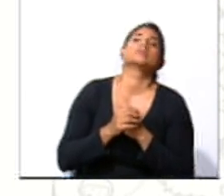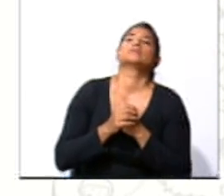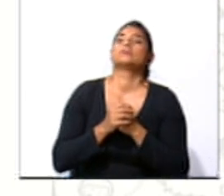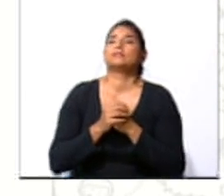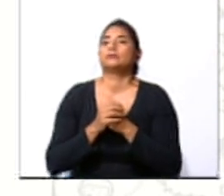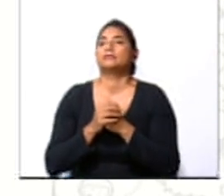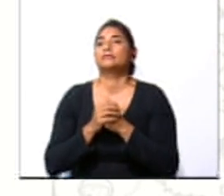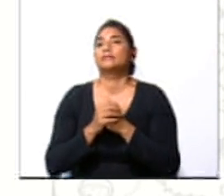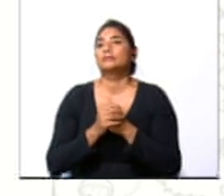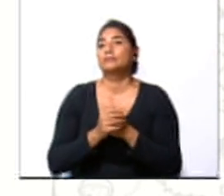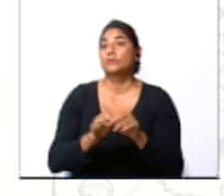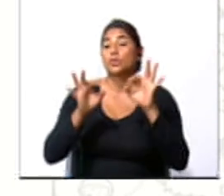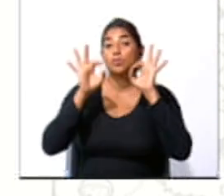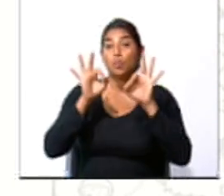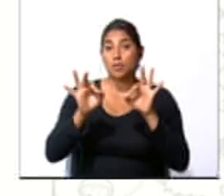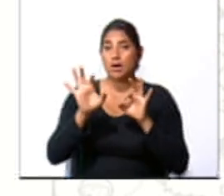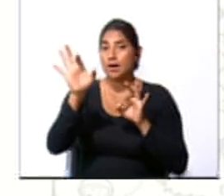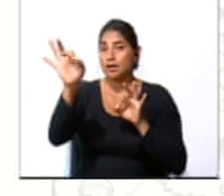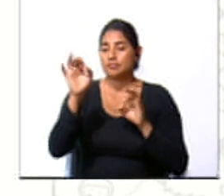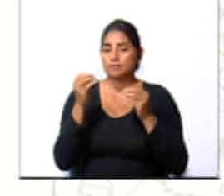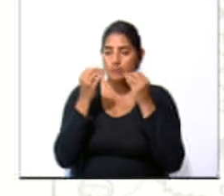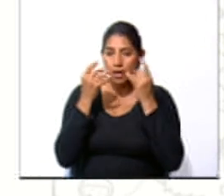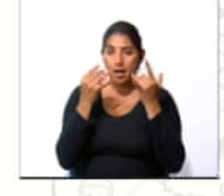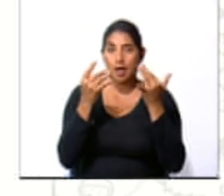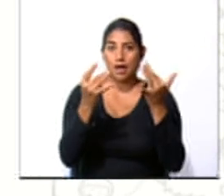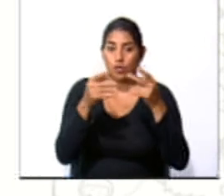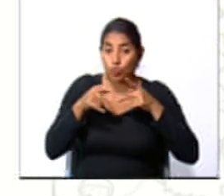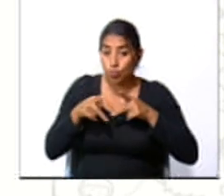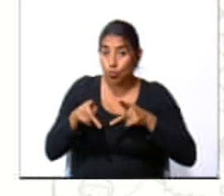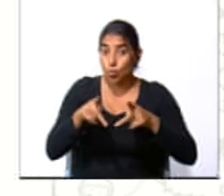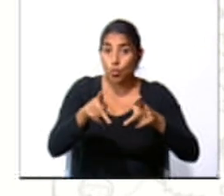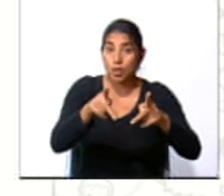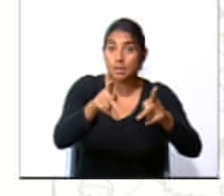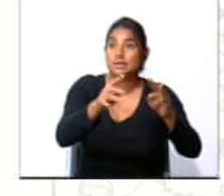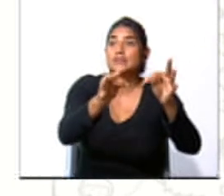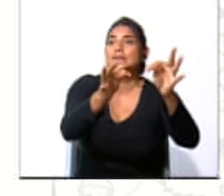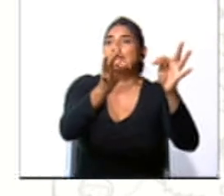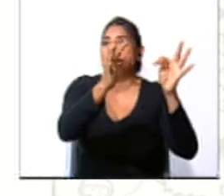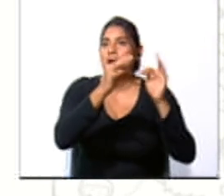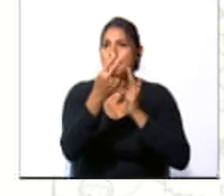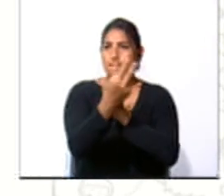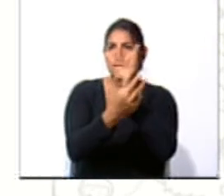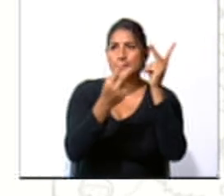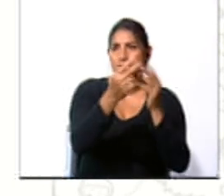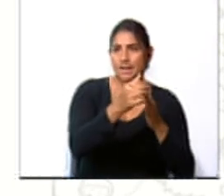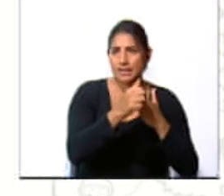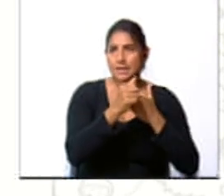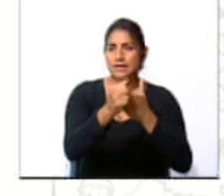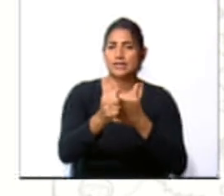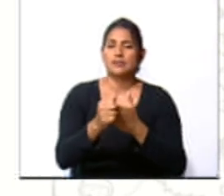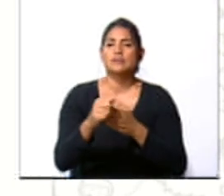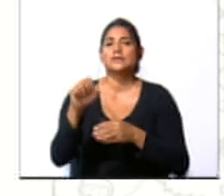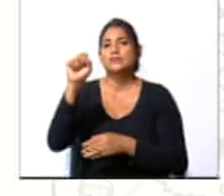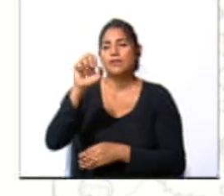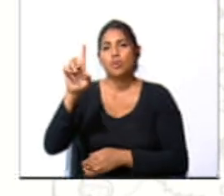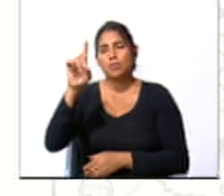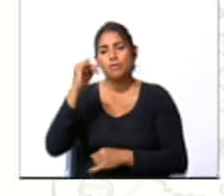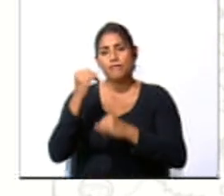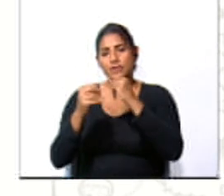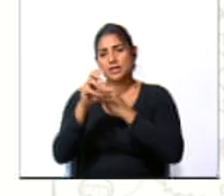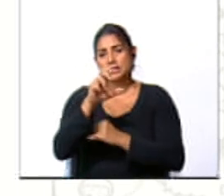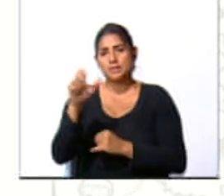Muy bien, yo seleccioné atracción turística, visitas, guiadas y fines de semana.